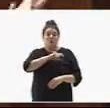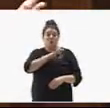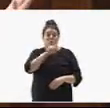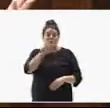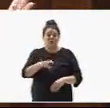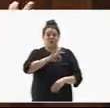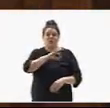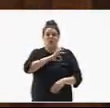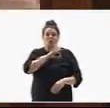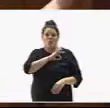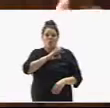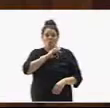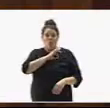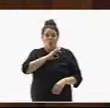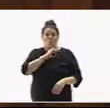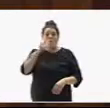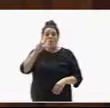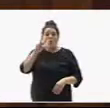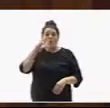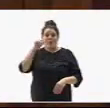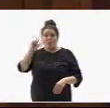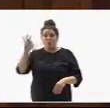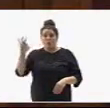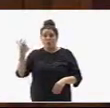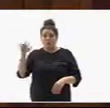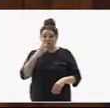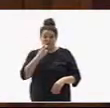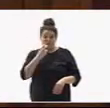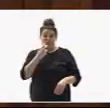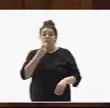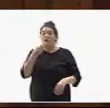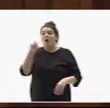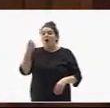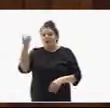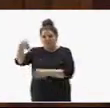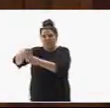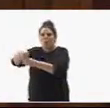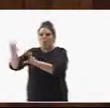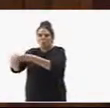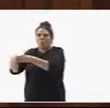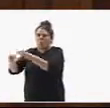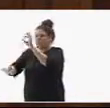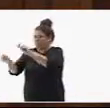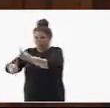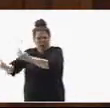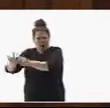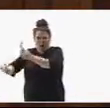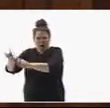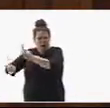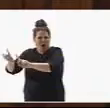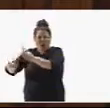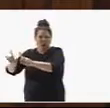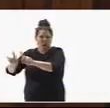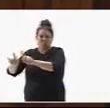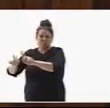vaivenes y los problemas que tienen dentro de su organización política, incluidas las presiones por